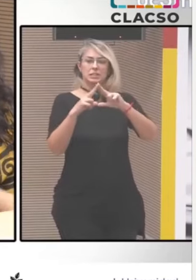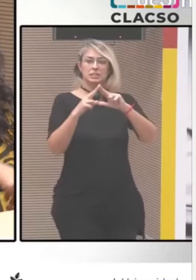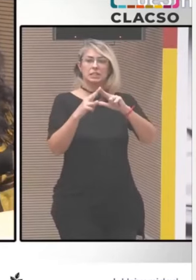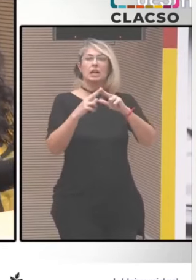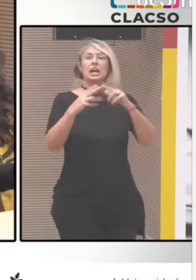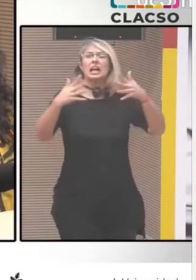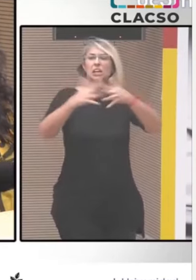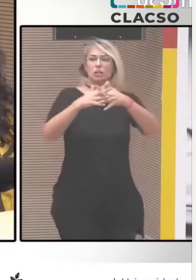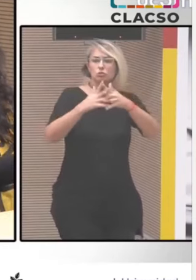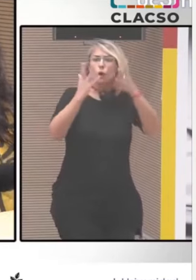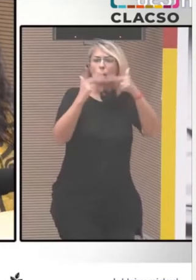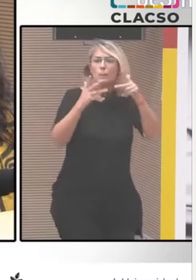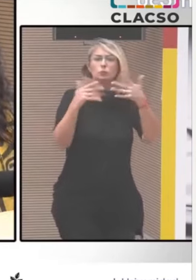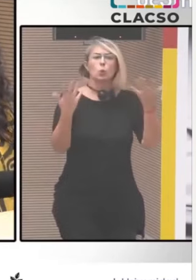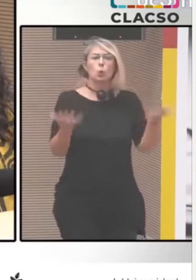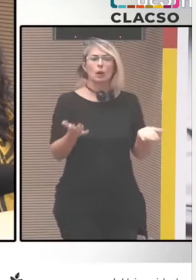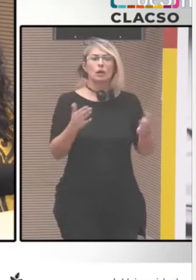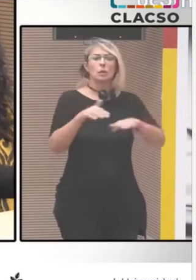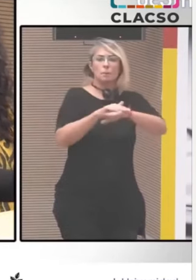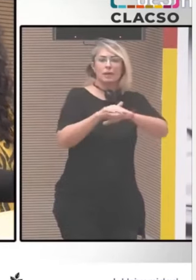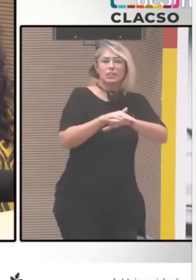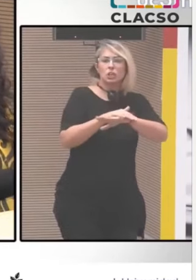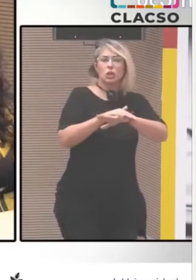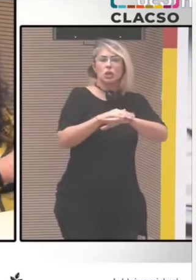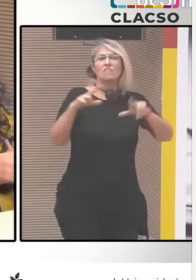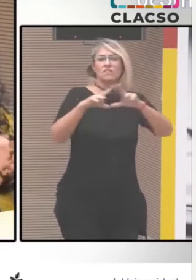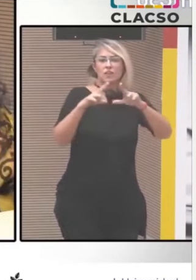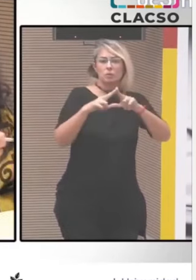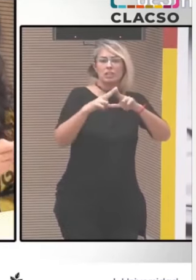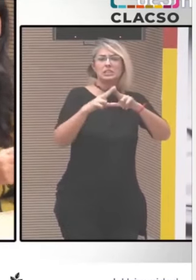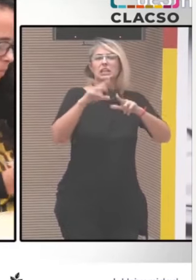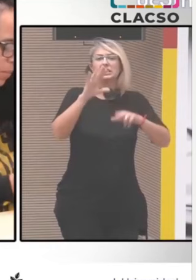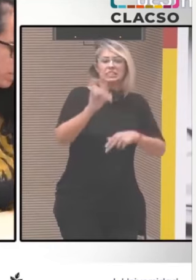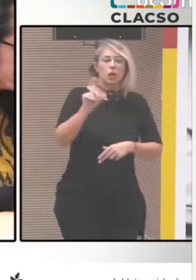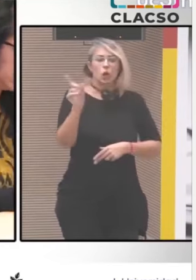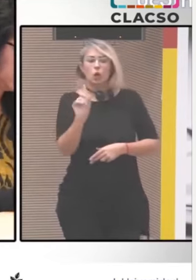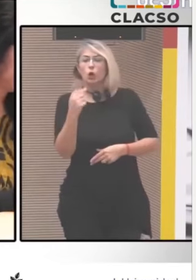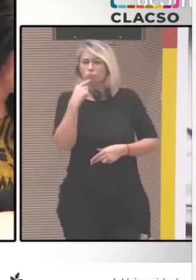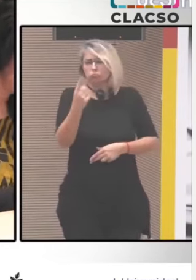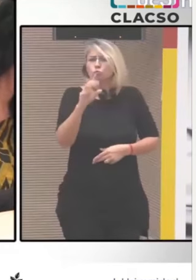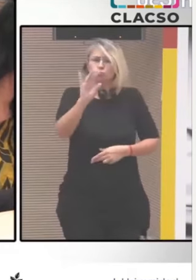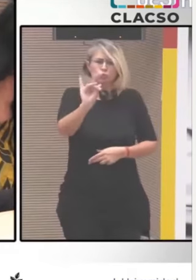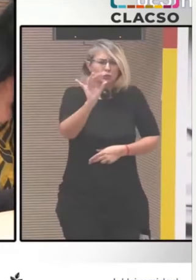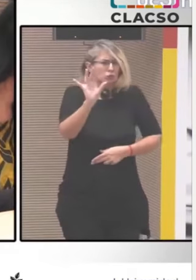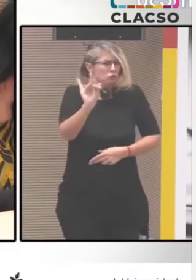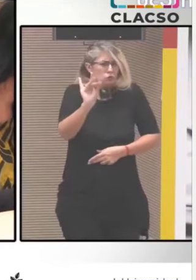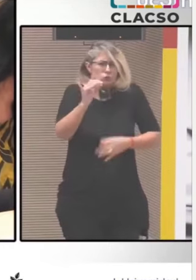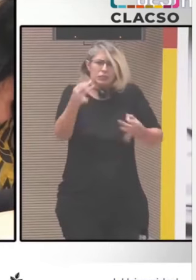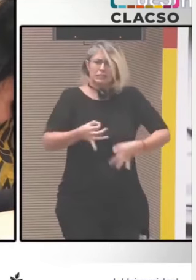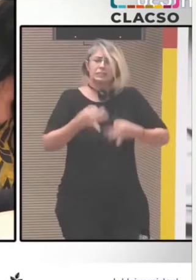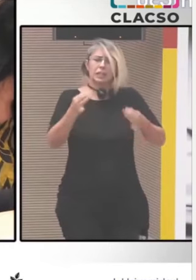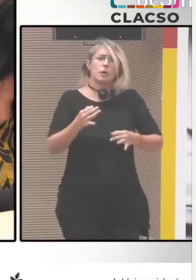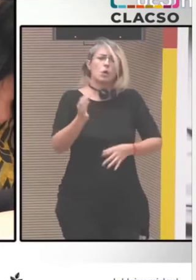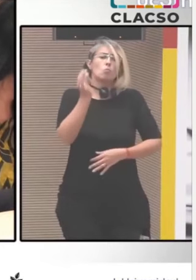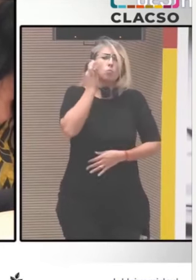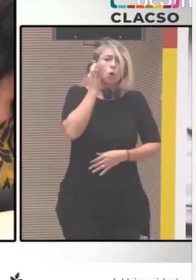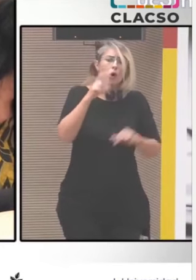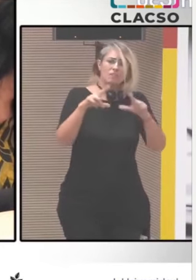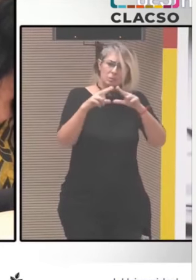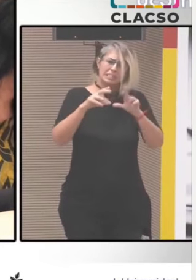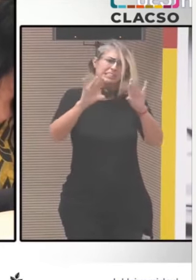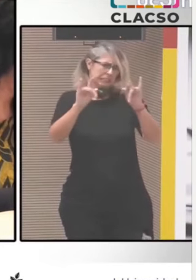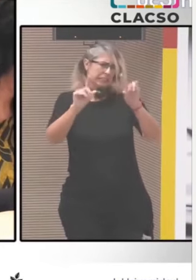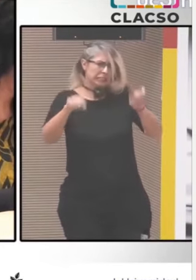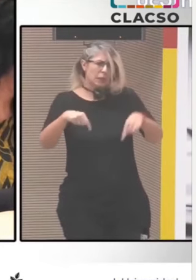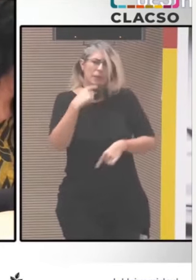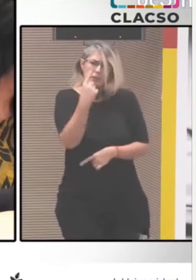y cooperar entre las dos regiones, porque además en estos momentos, digamos, ambas regiones se necesitan.